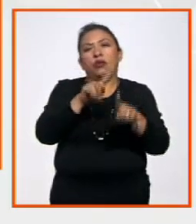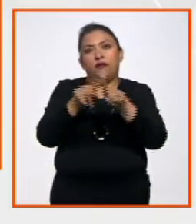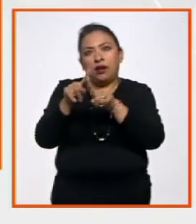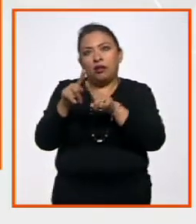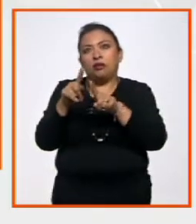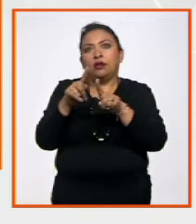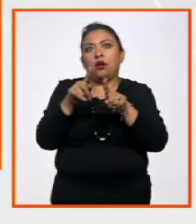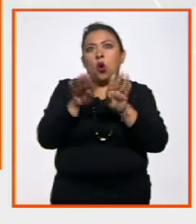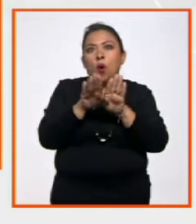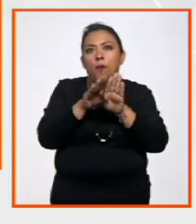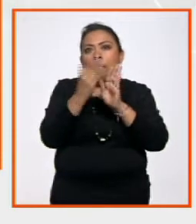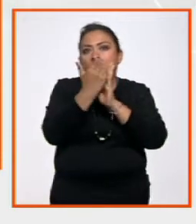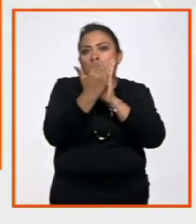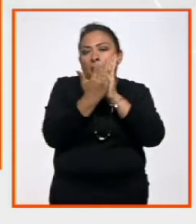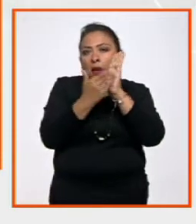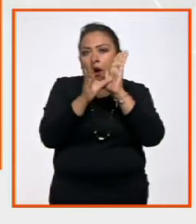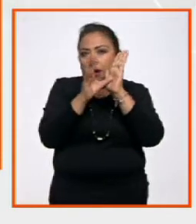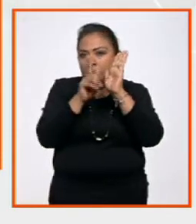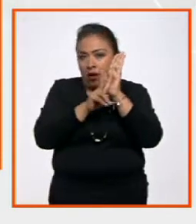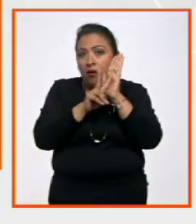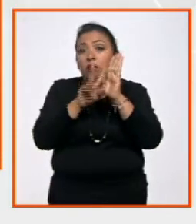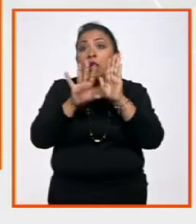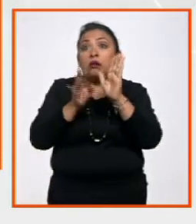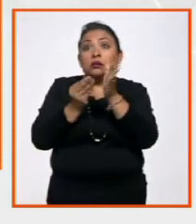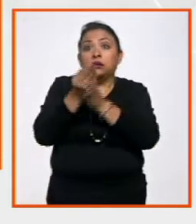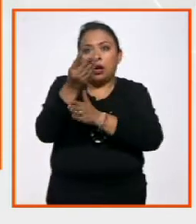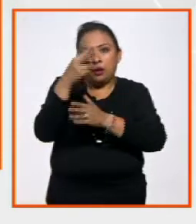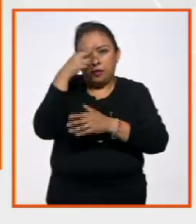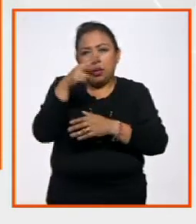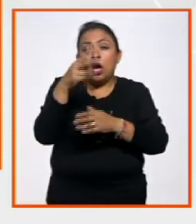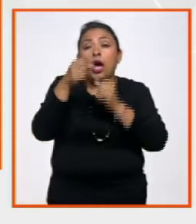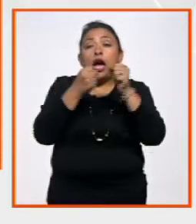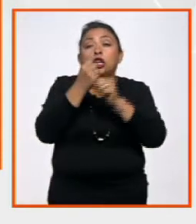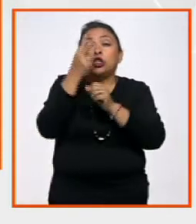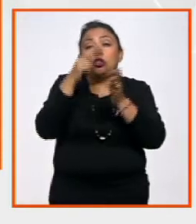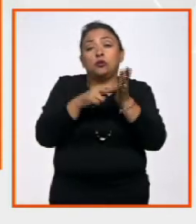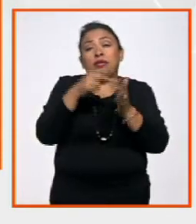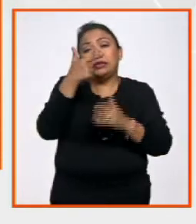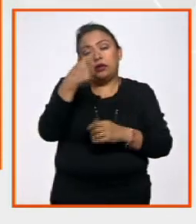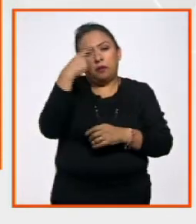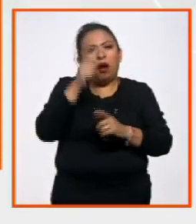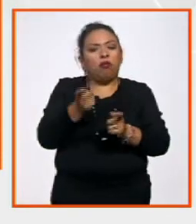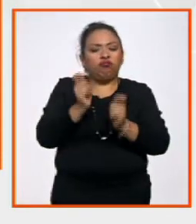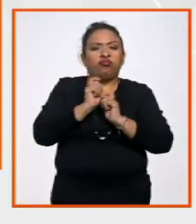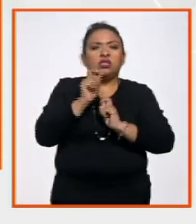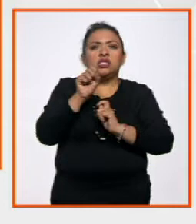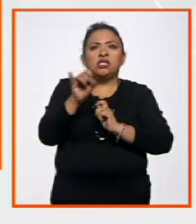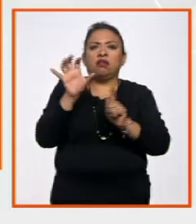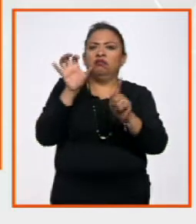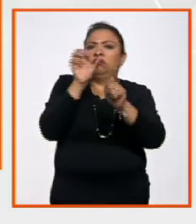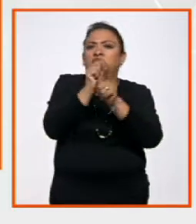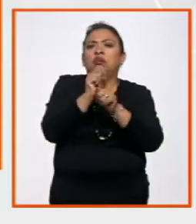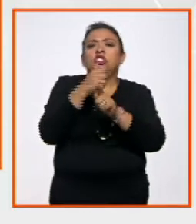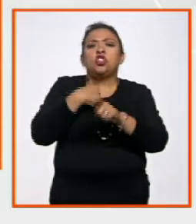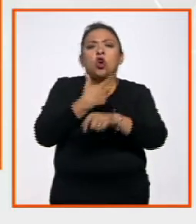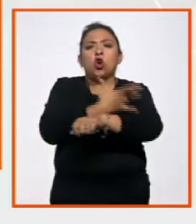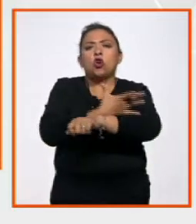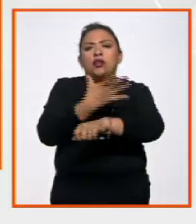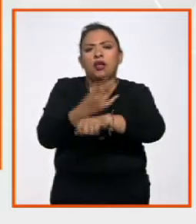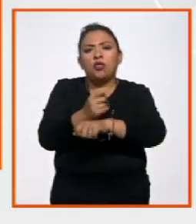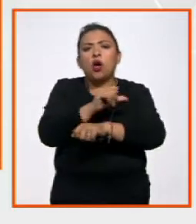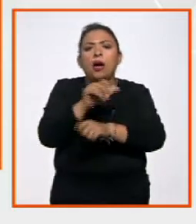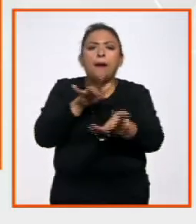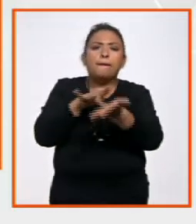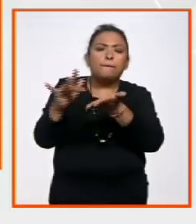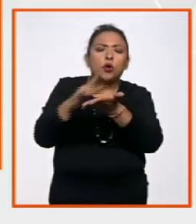credenciales, Enrique Vargas salió de México, como decíamos, el 2007 para aceptar este reto de coordinar la